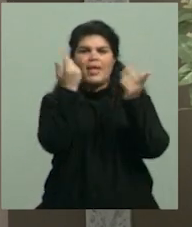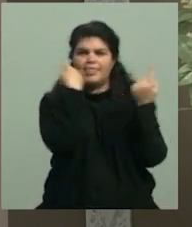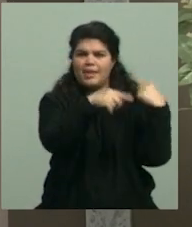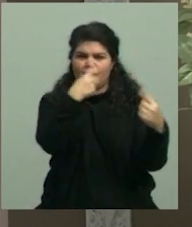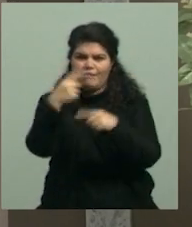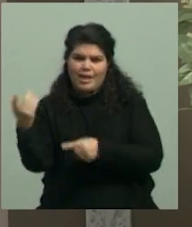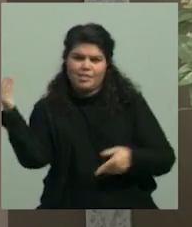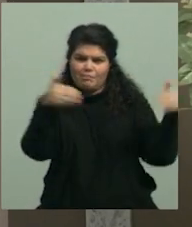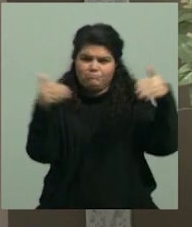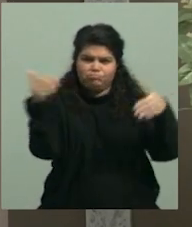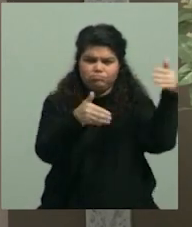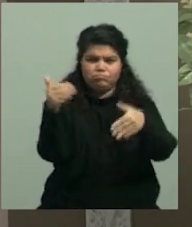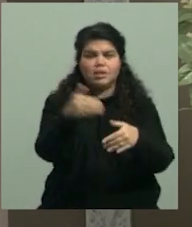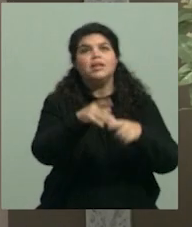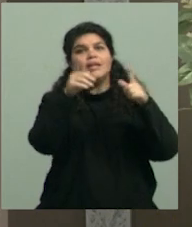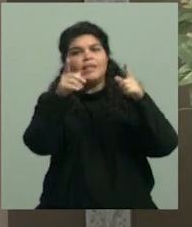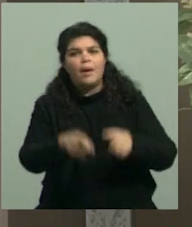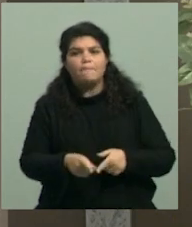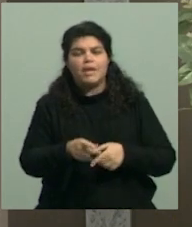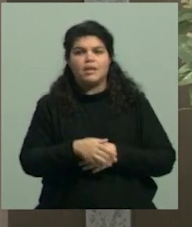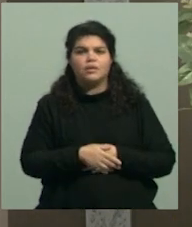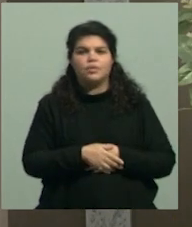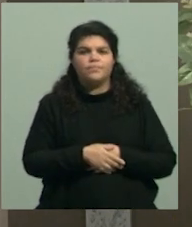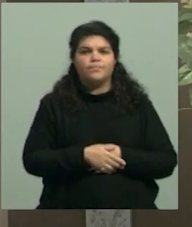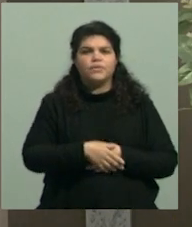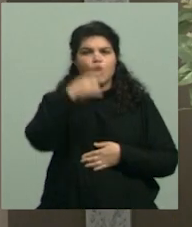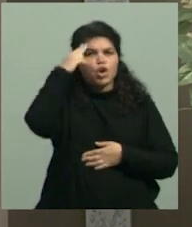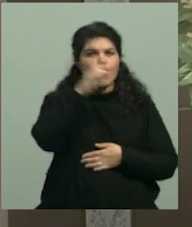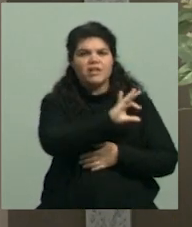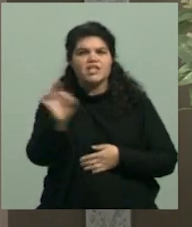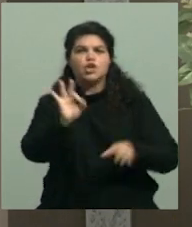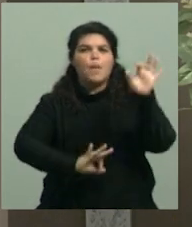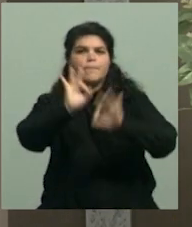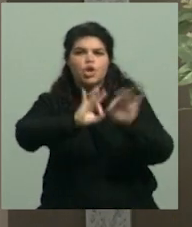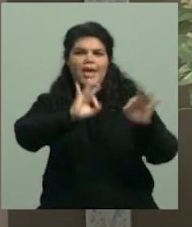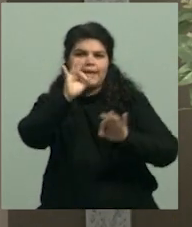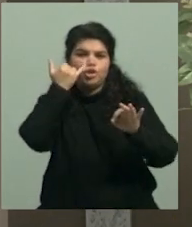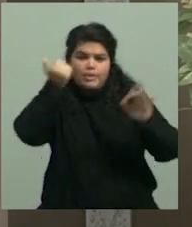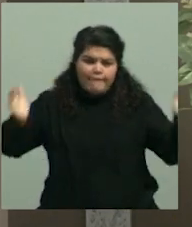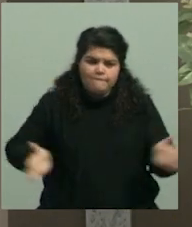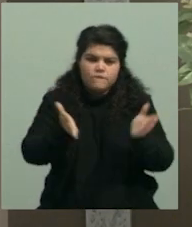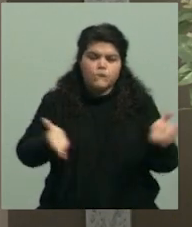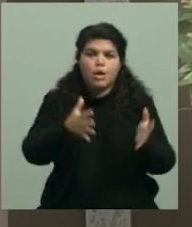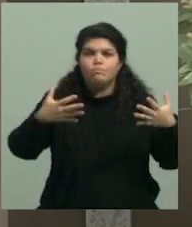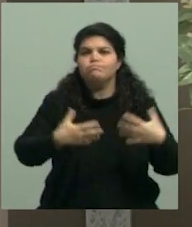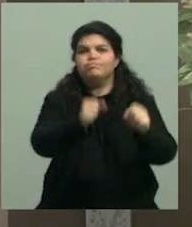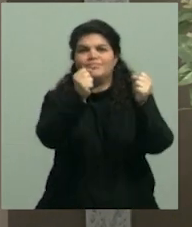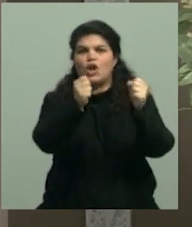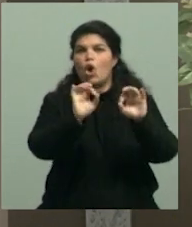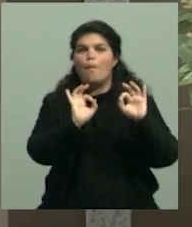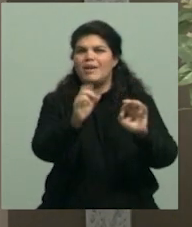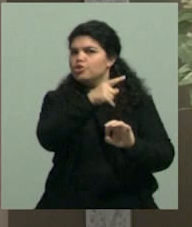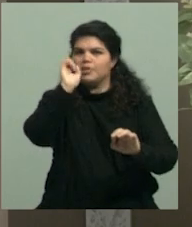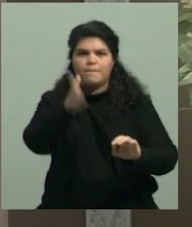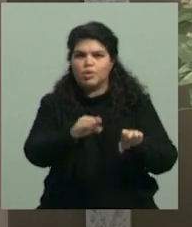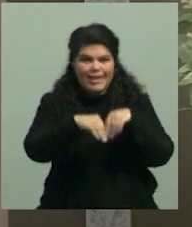sido alrededor de 900 proyectos los que se han desarrollado, es decir, el